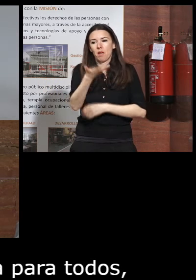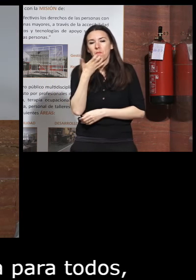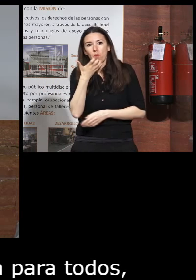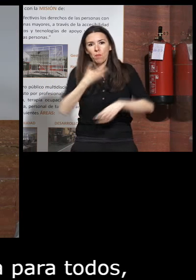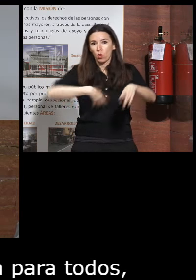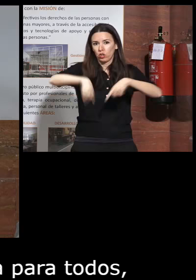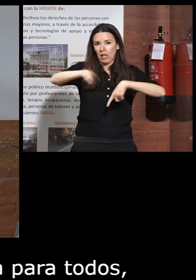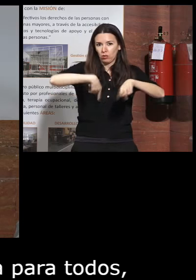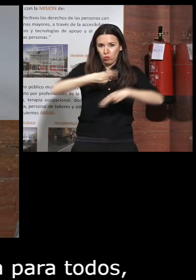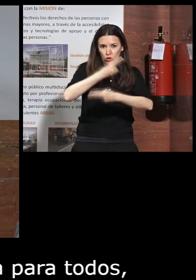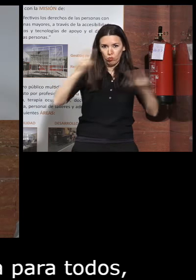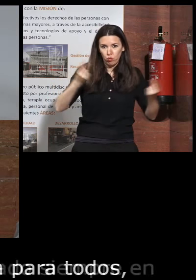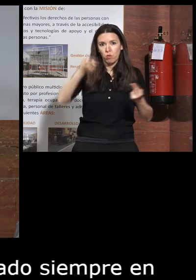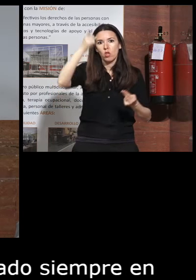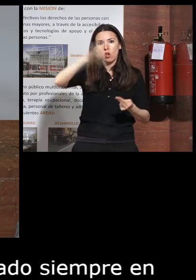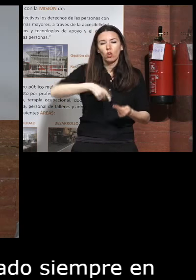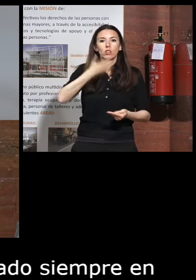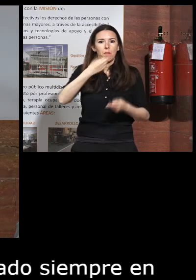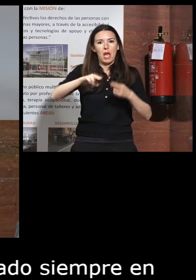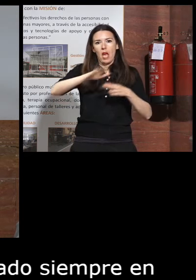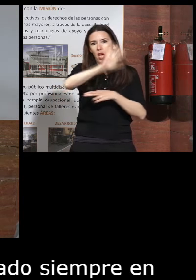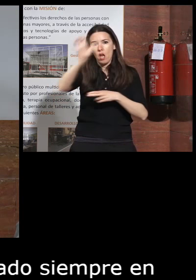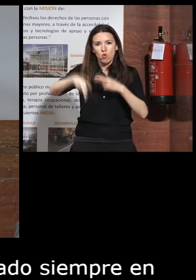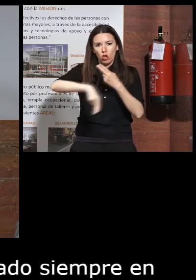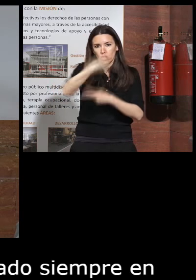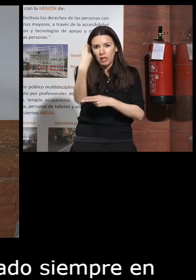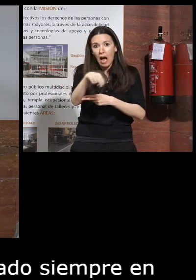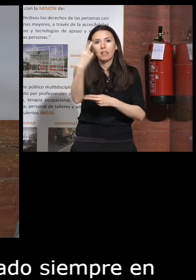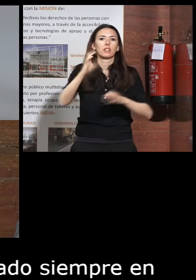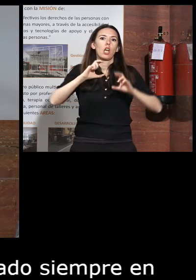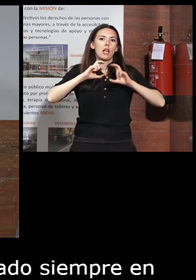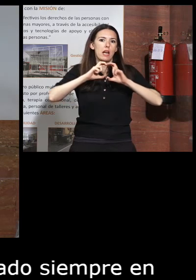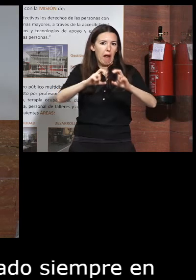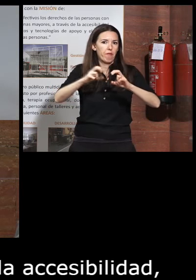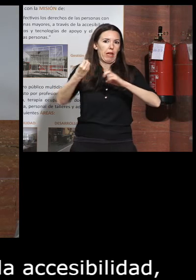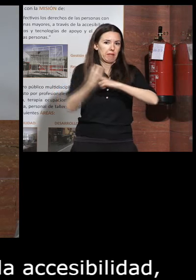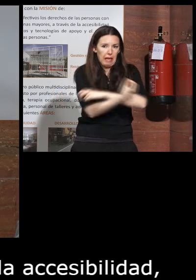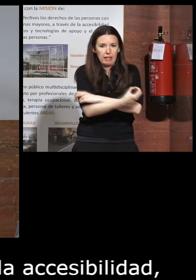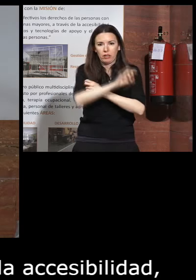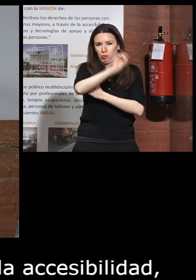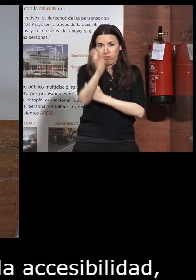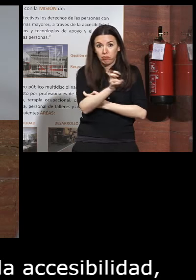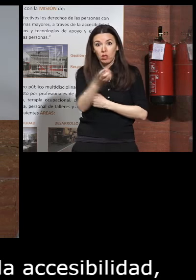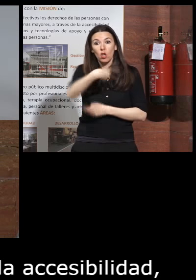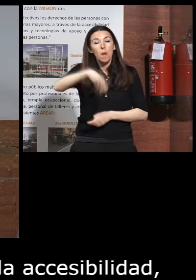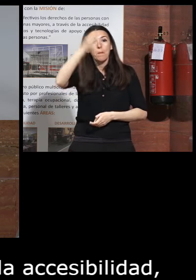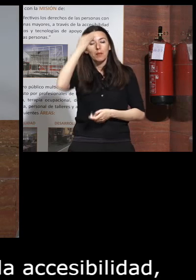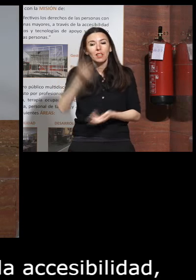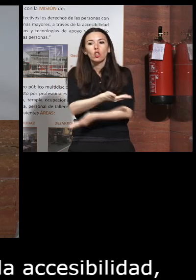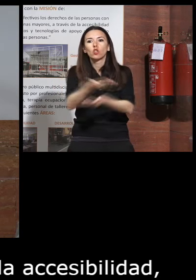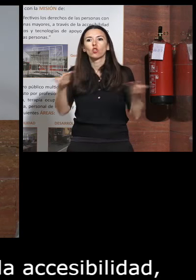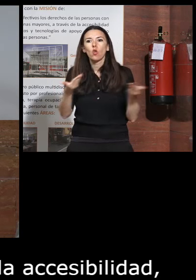el transporte público hay que hablar también de los eurotaxis las estaciones de Renfe los trenes etcétera estamos pensando en todos